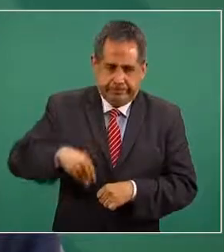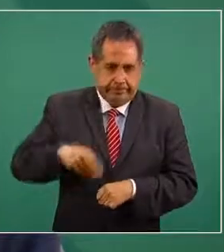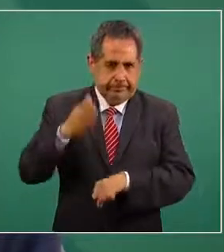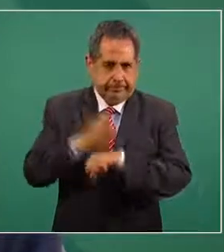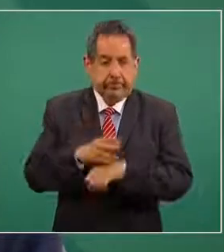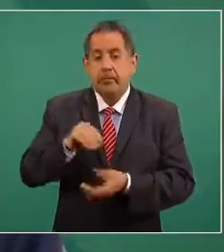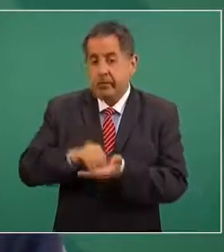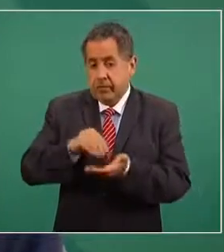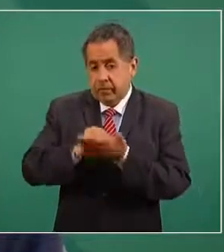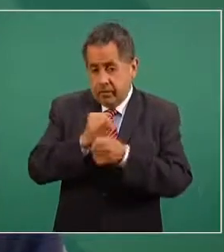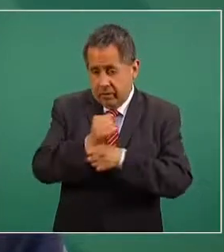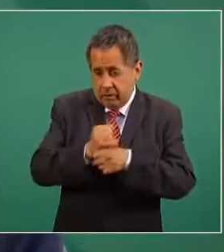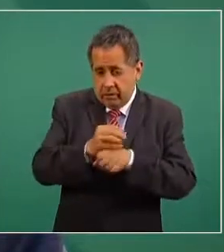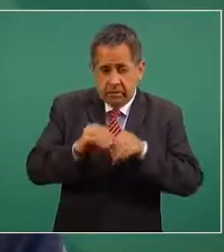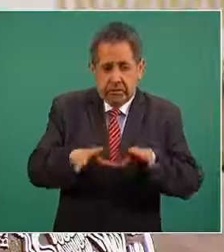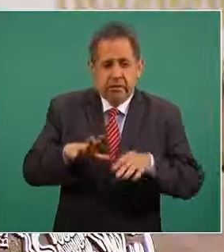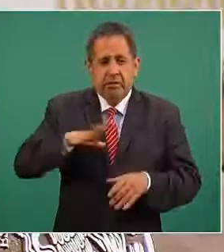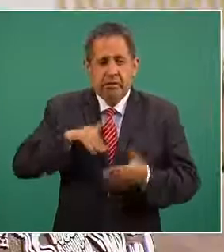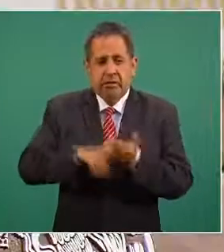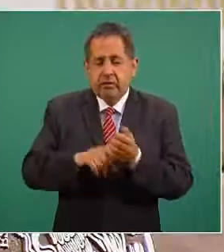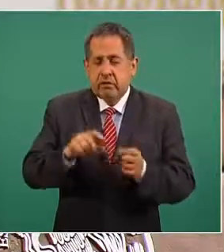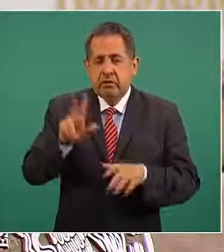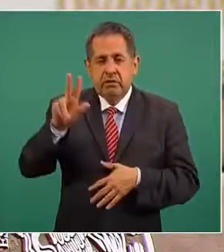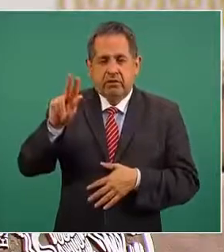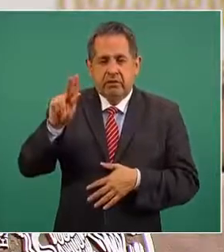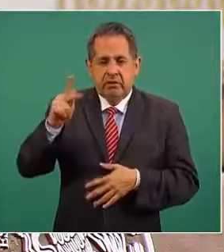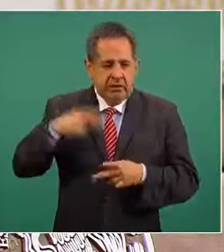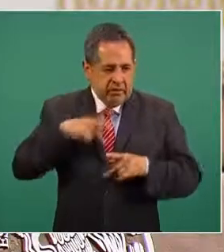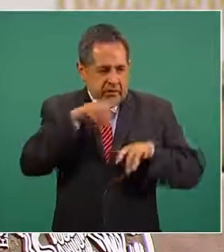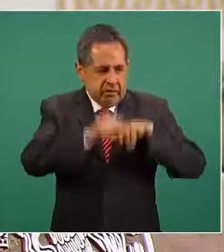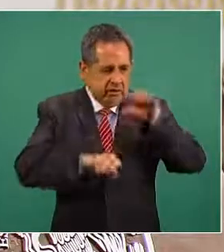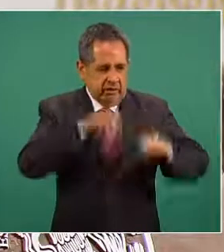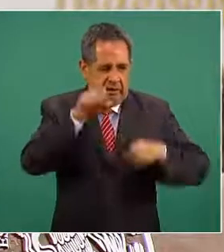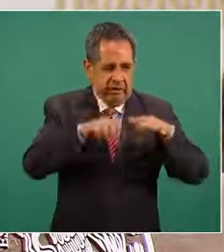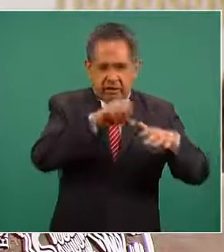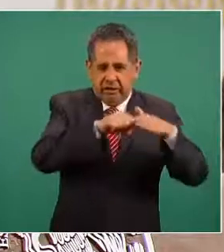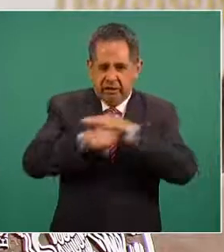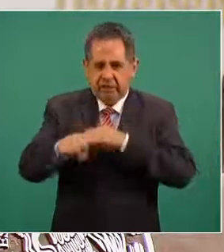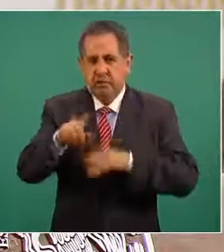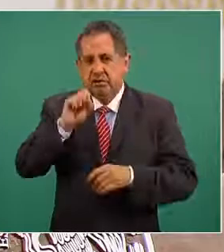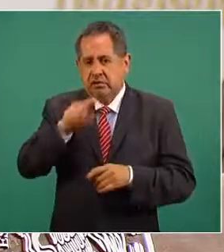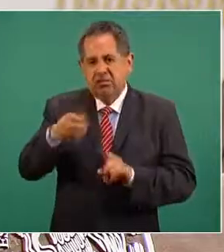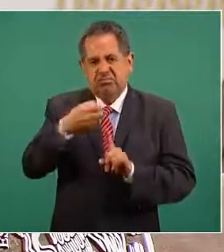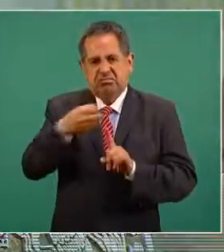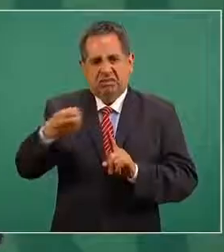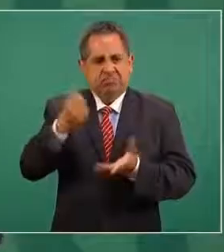hay 80 detenidos y hay órdenes de aprehensión